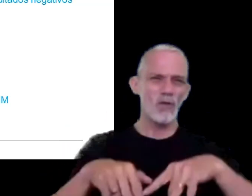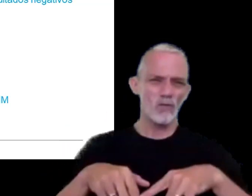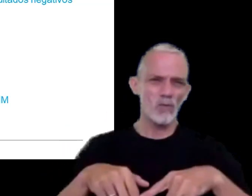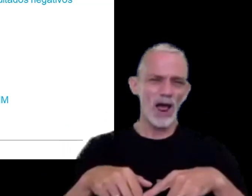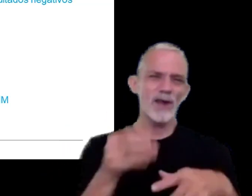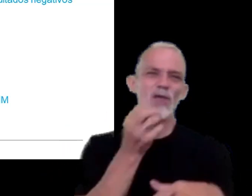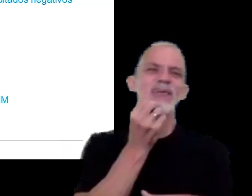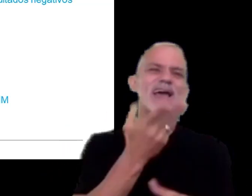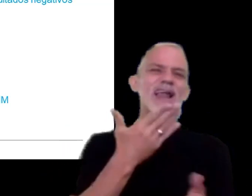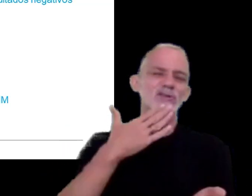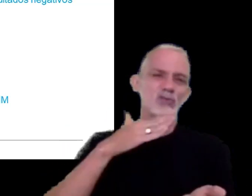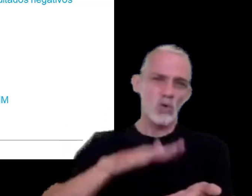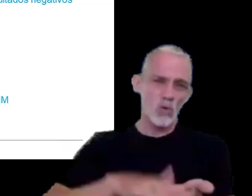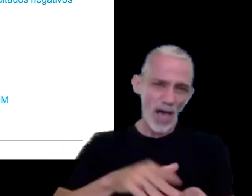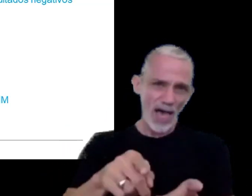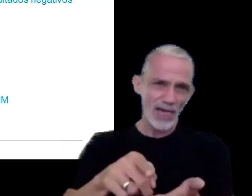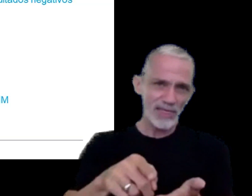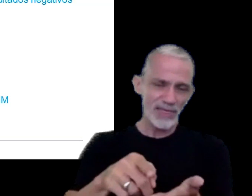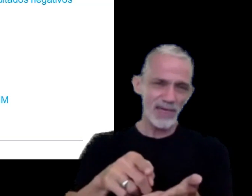declaración jurada